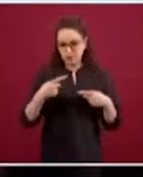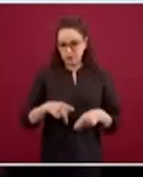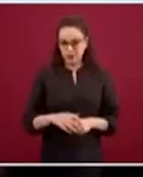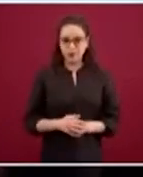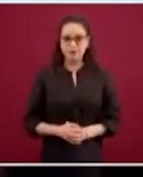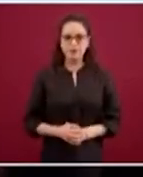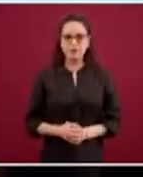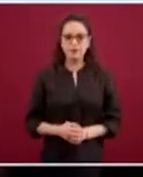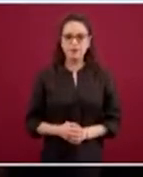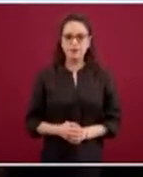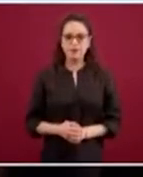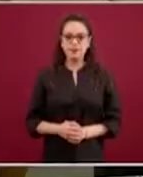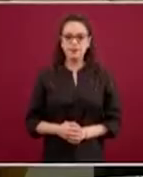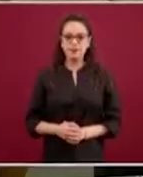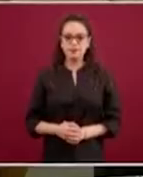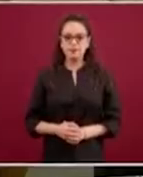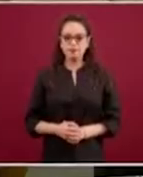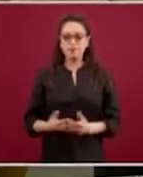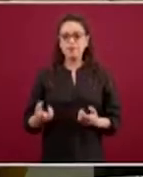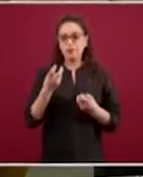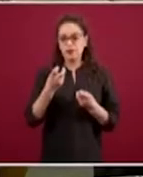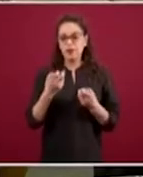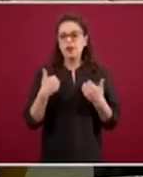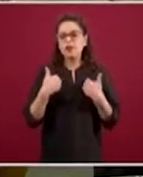¿Qué sacamos en conclusión de esto?